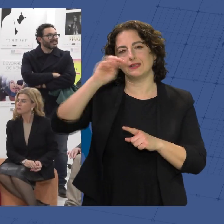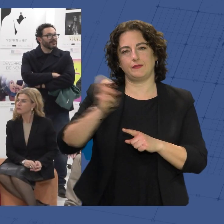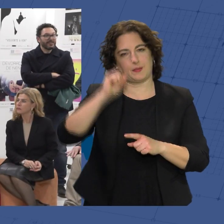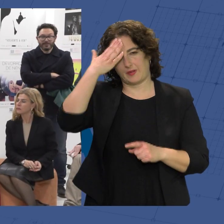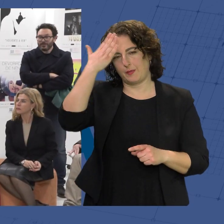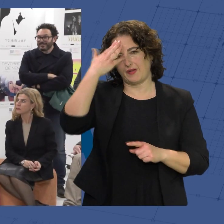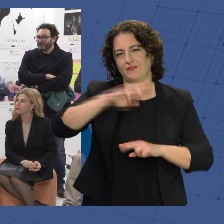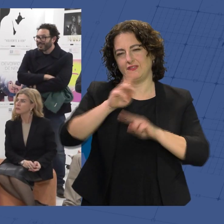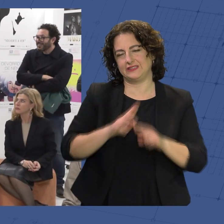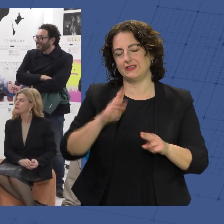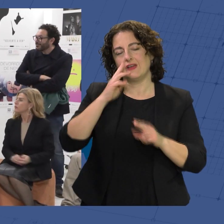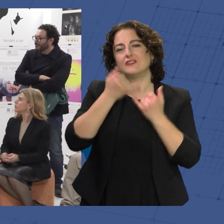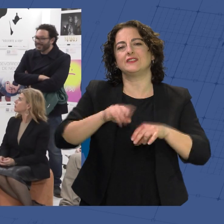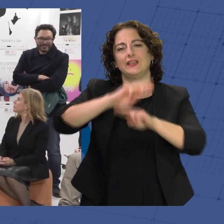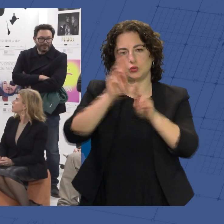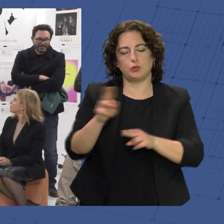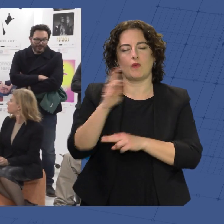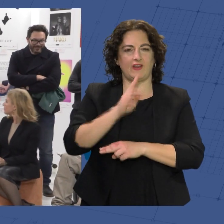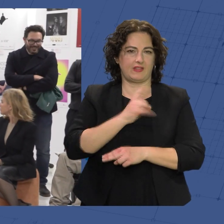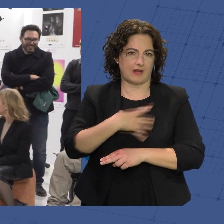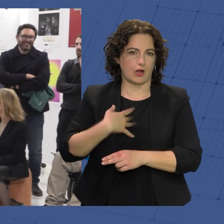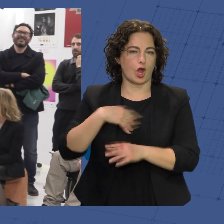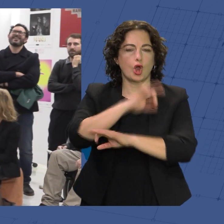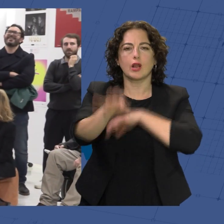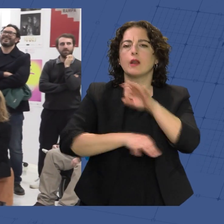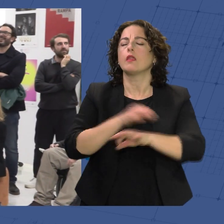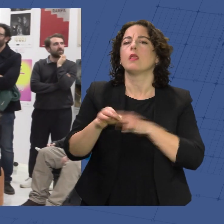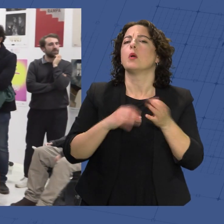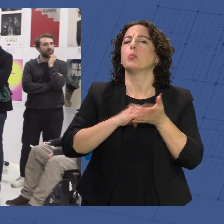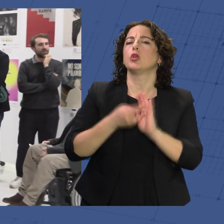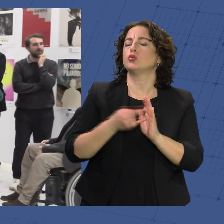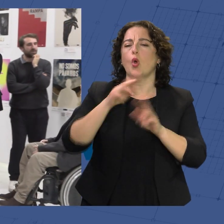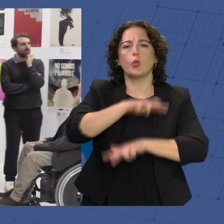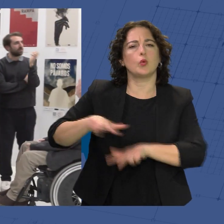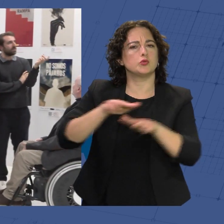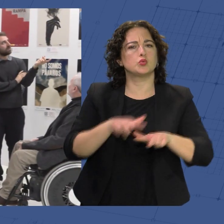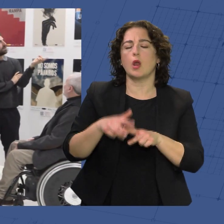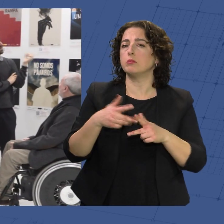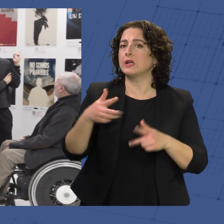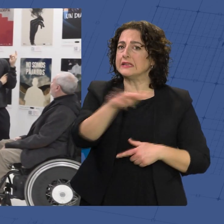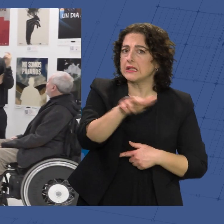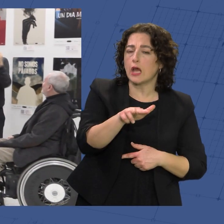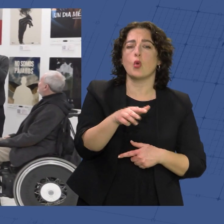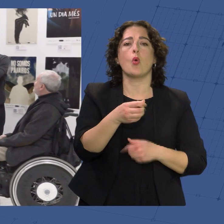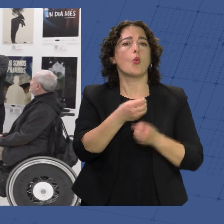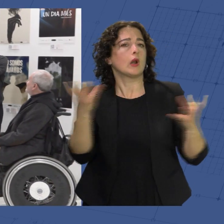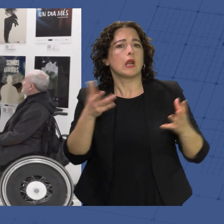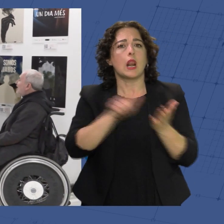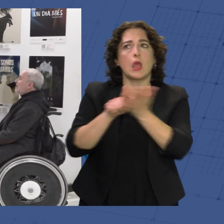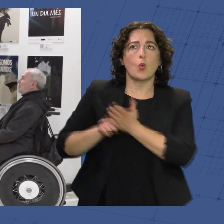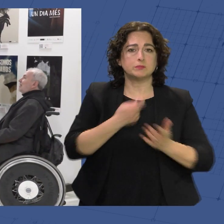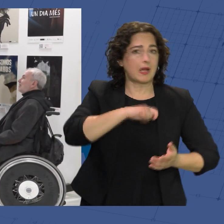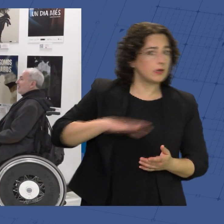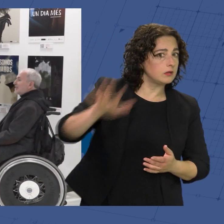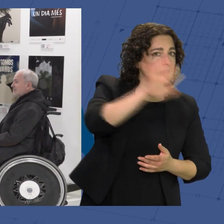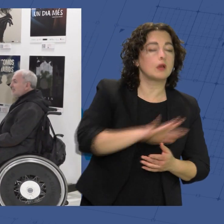Internacional Inclusivo que organiza Verdi Blanca y que está abierto a cualquier proyecto audiovisual grabado o rodado en castellano o cualquiera de las lenguas del territorio español,